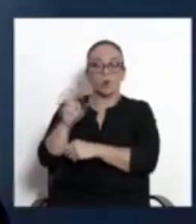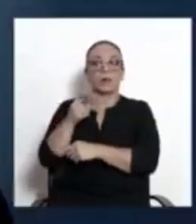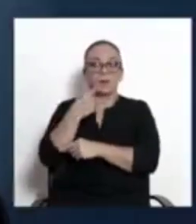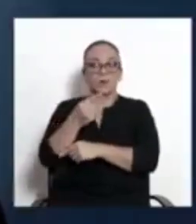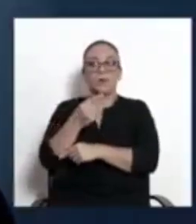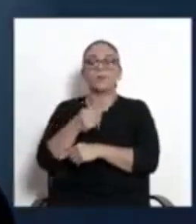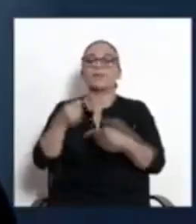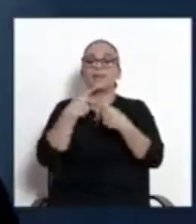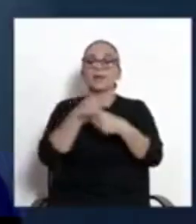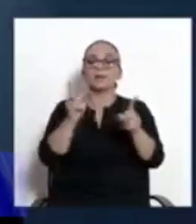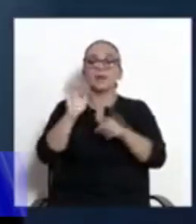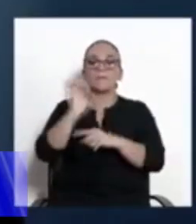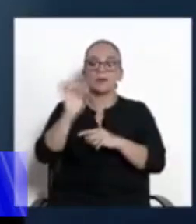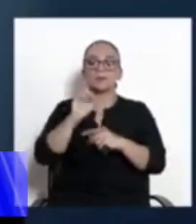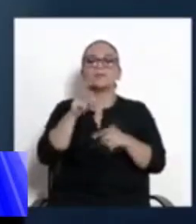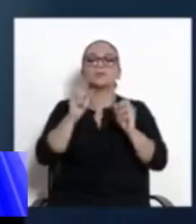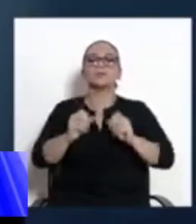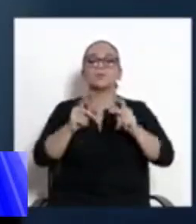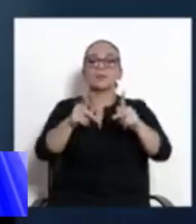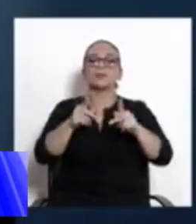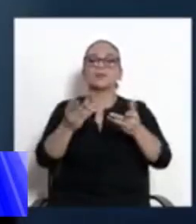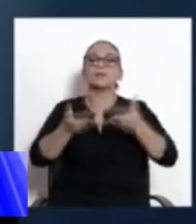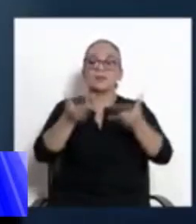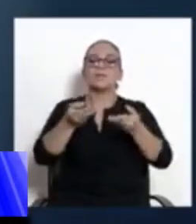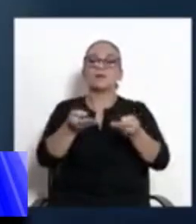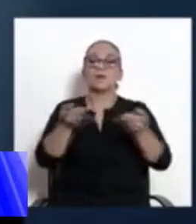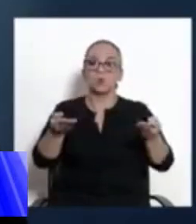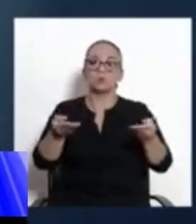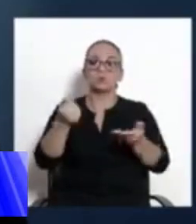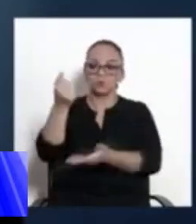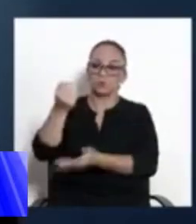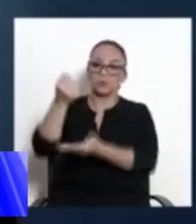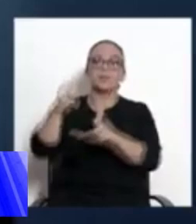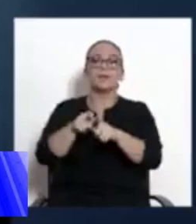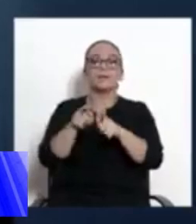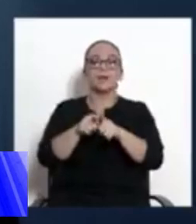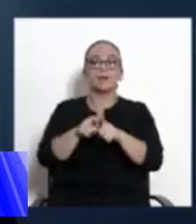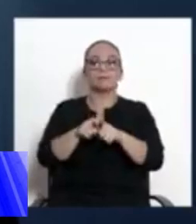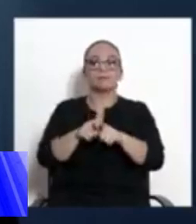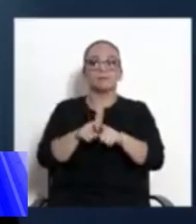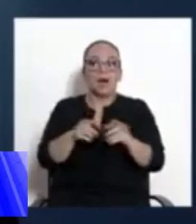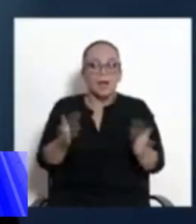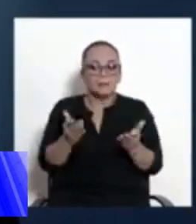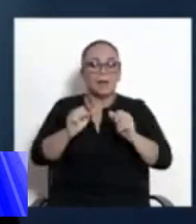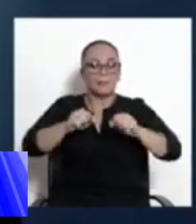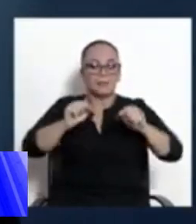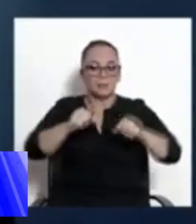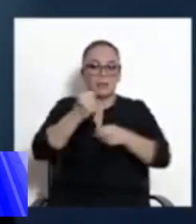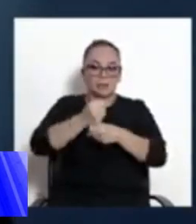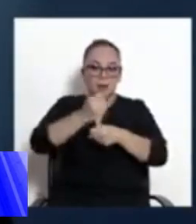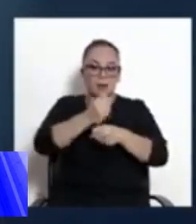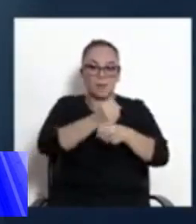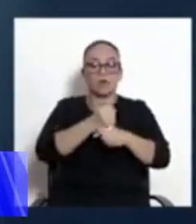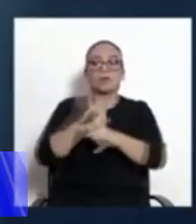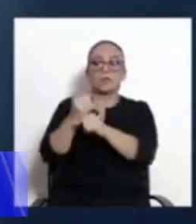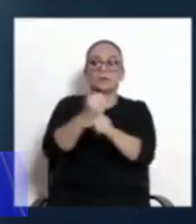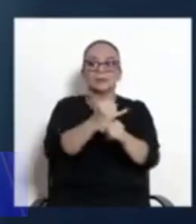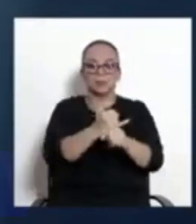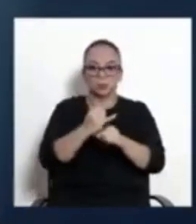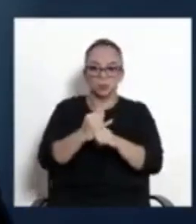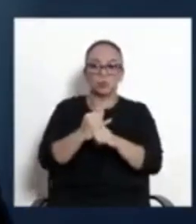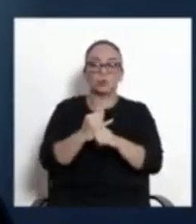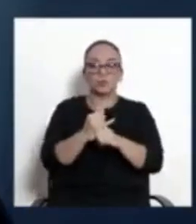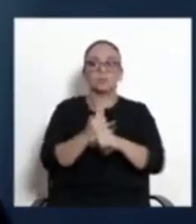La declaratoria de emergencia permitirá darle recursos, fortalecer la capacidad operativa que van a tener las instituciones